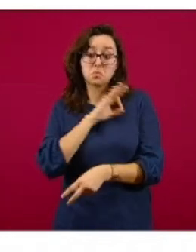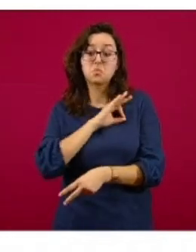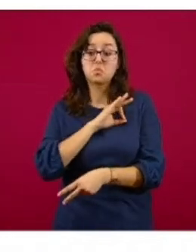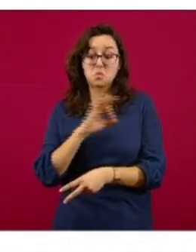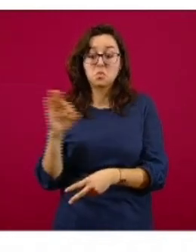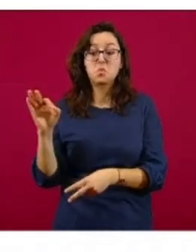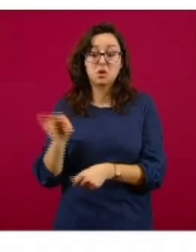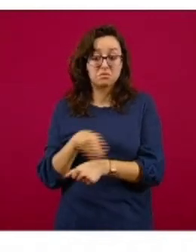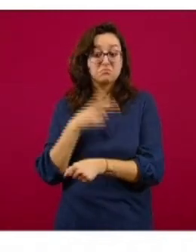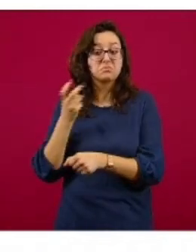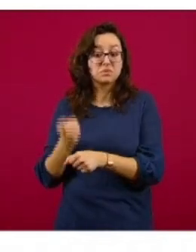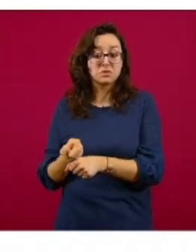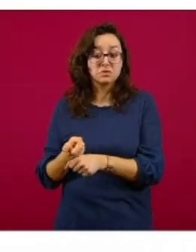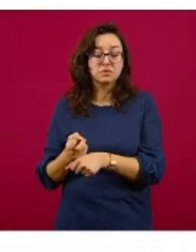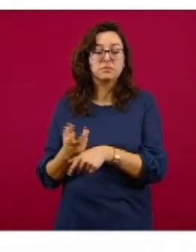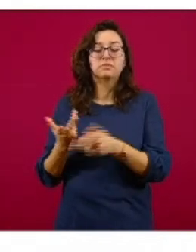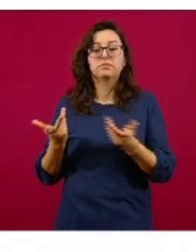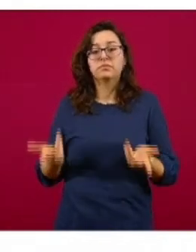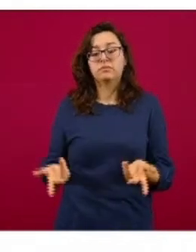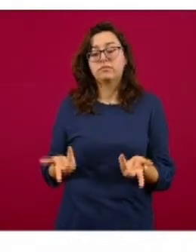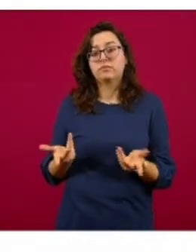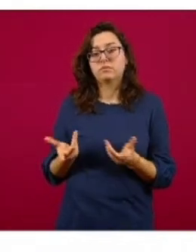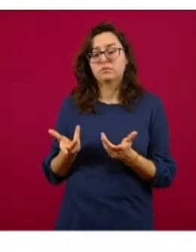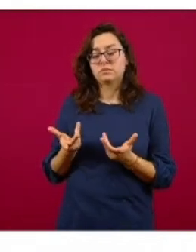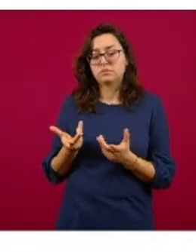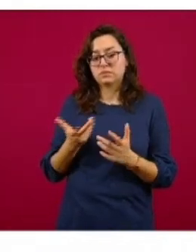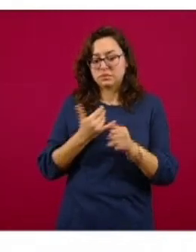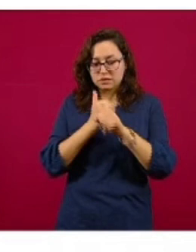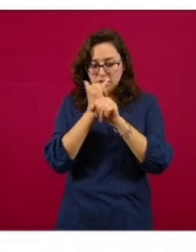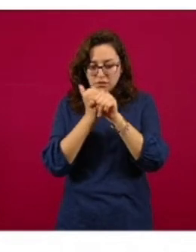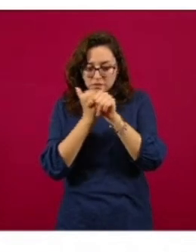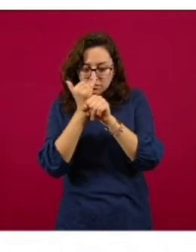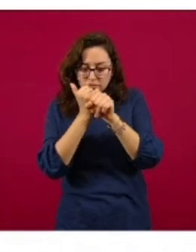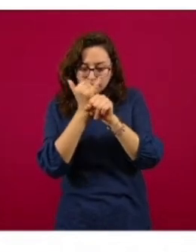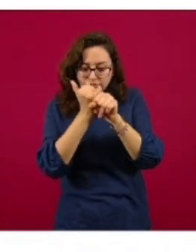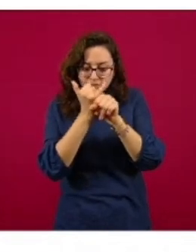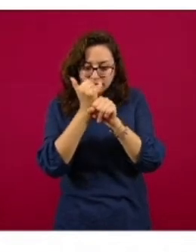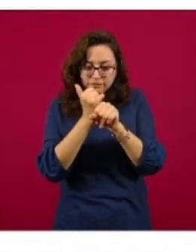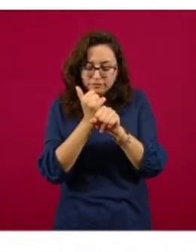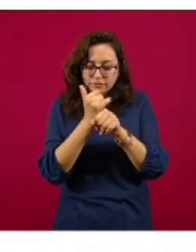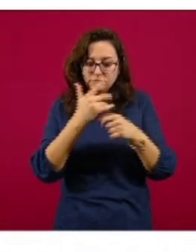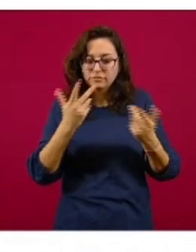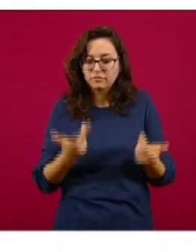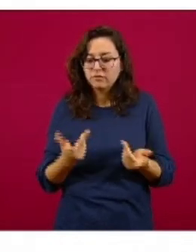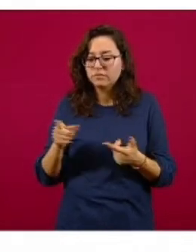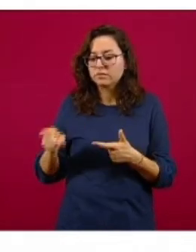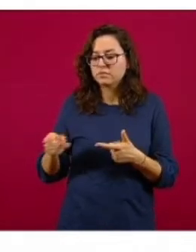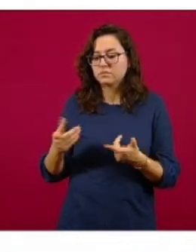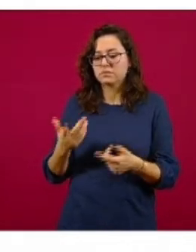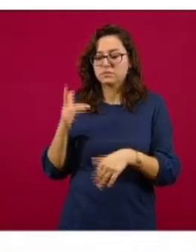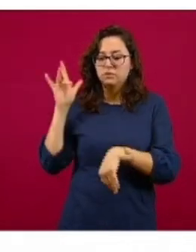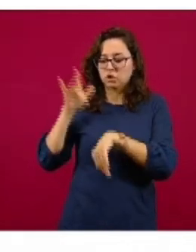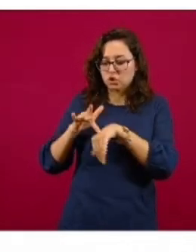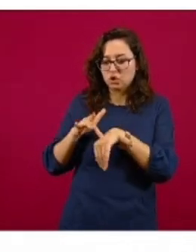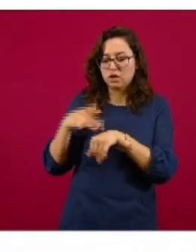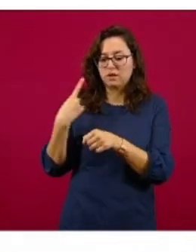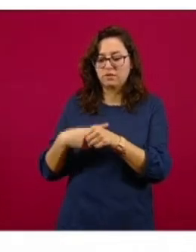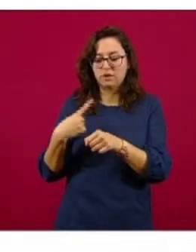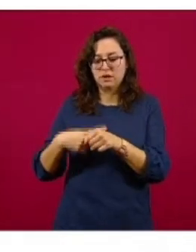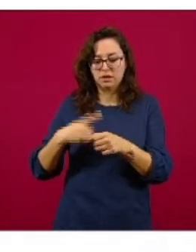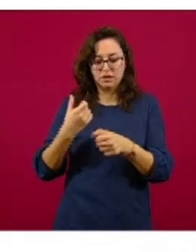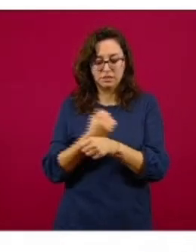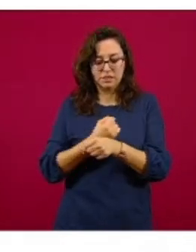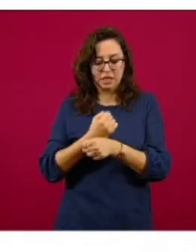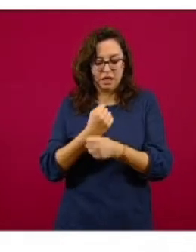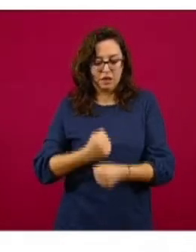decir, la ciencia aún no nos puede responder cuánto tiempo duran las defensas